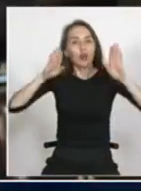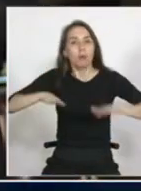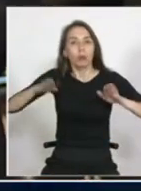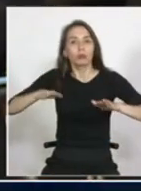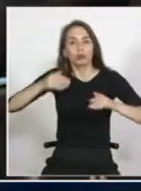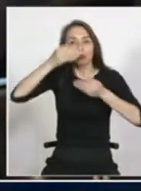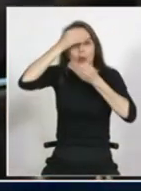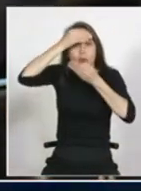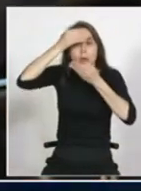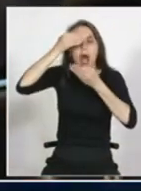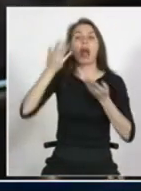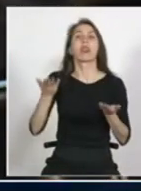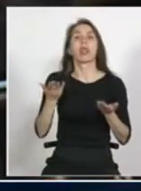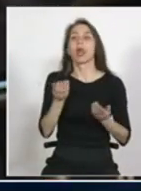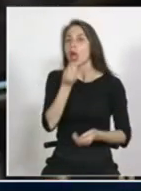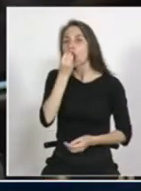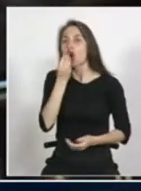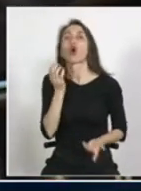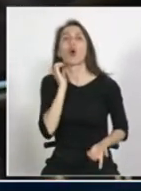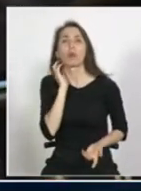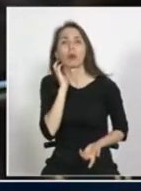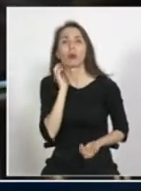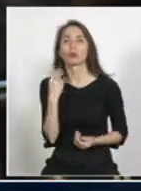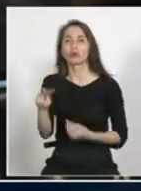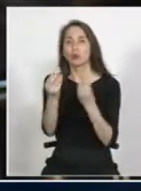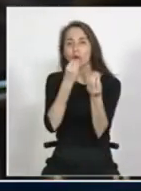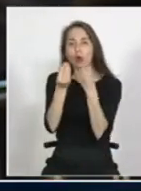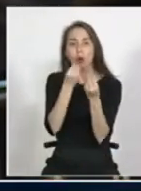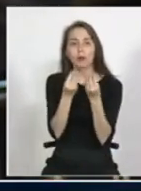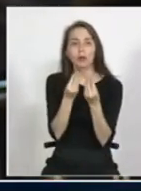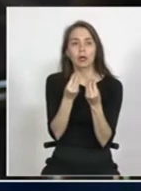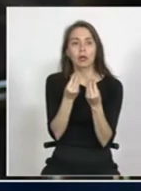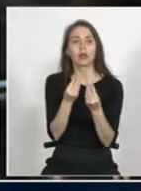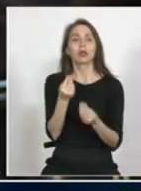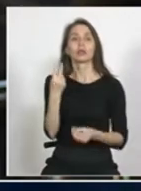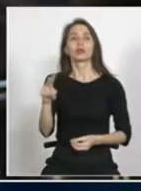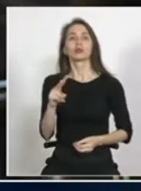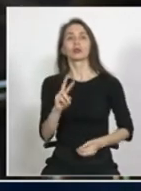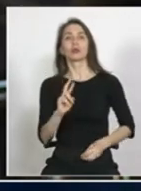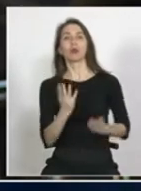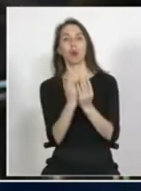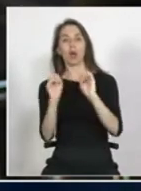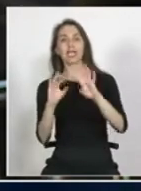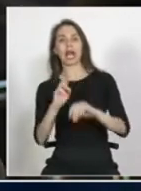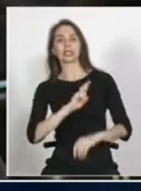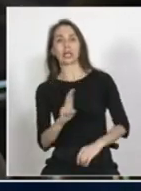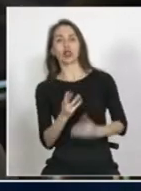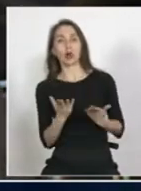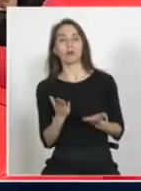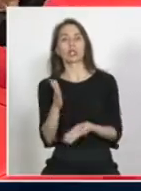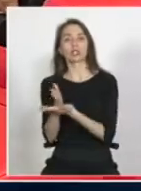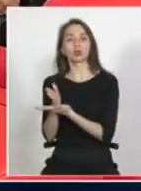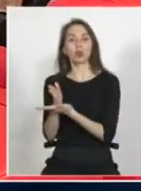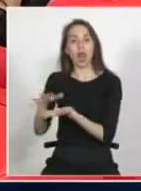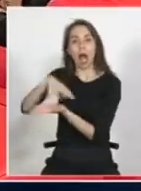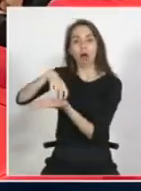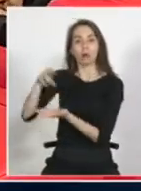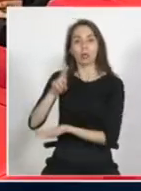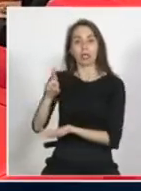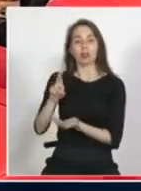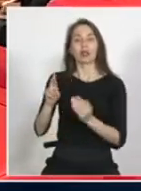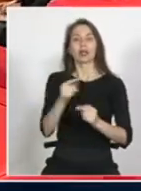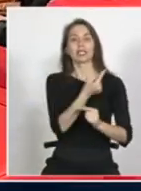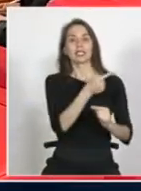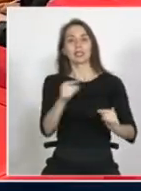dieta? ¿cómo nos hacemos cargo de eso? o con las clases de religión con las clases de religión en un colegio en Recoleta por ejemplo se hacía para la Semana